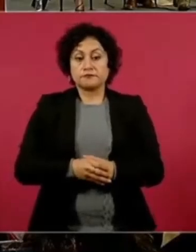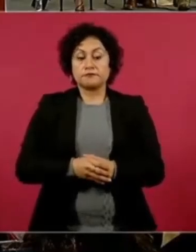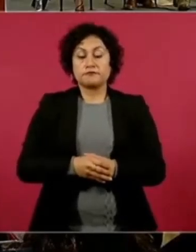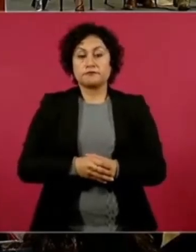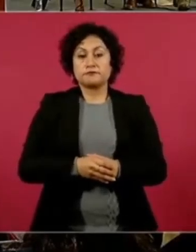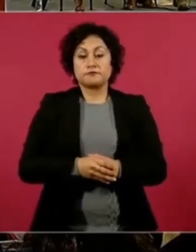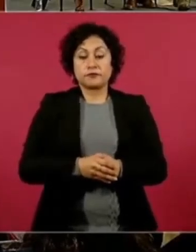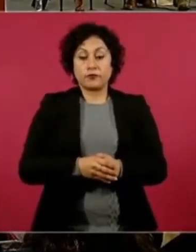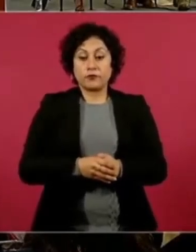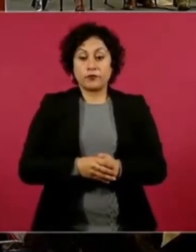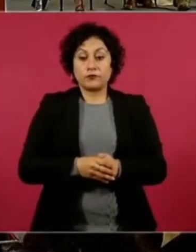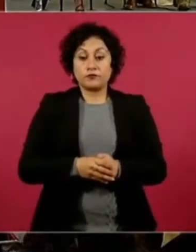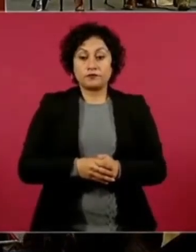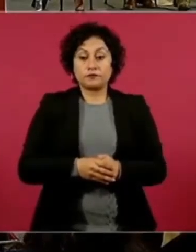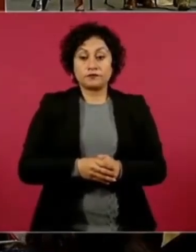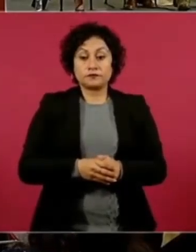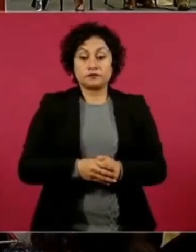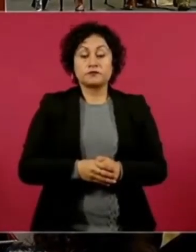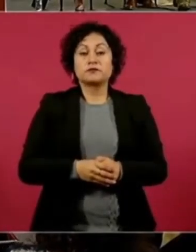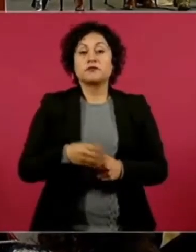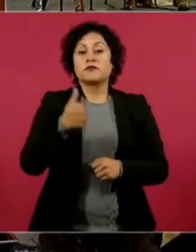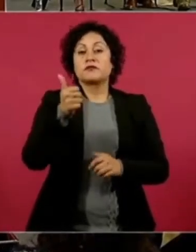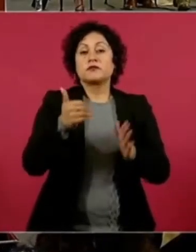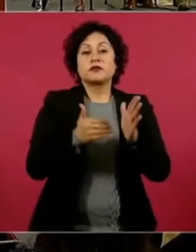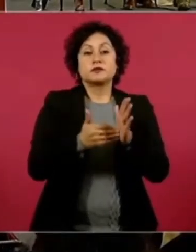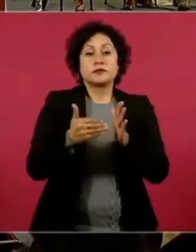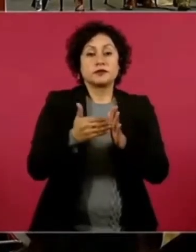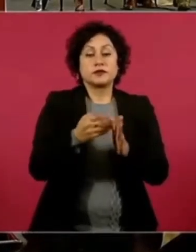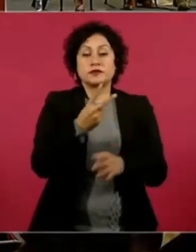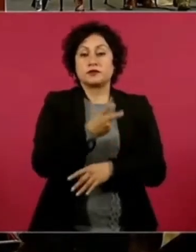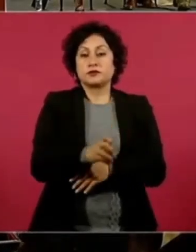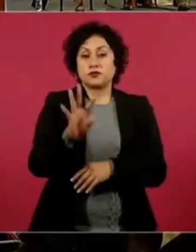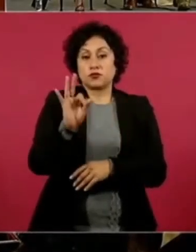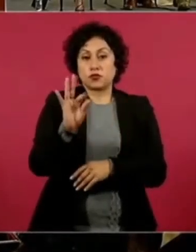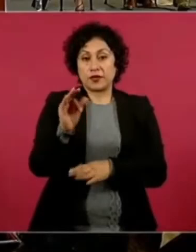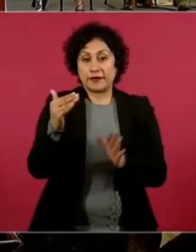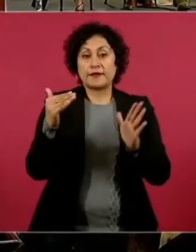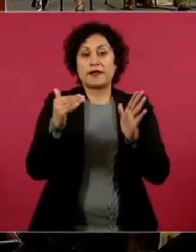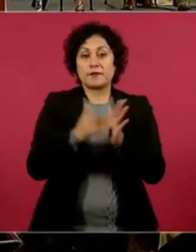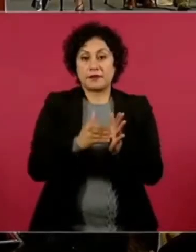6 millones 240 mil, son cisternas,